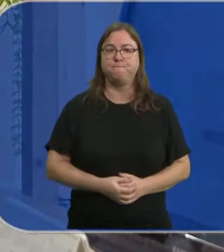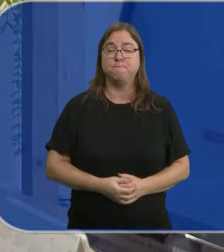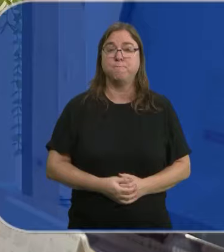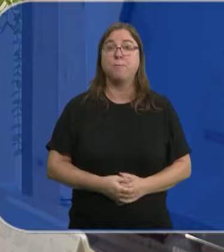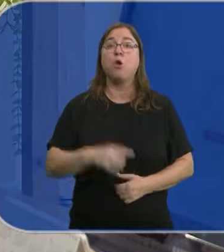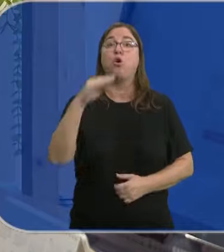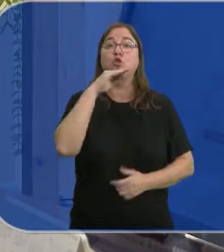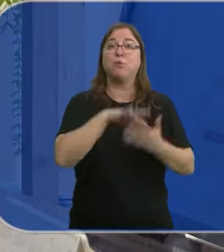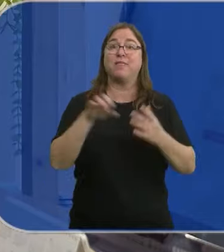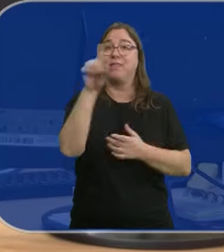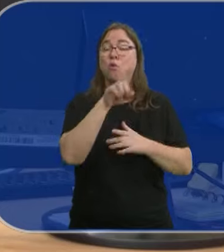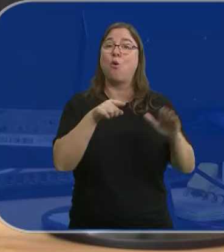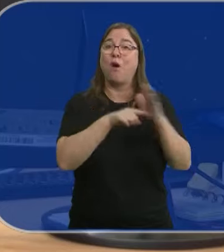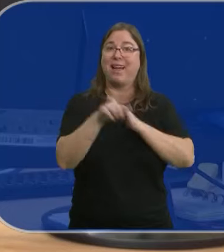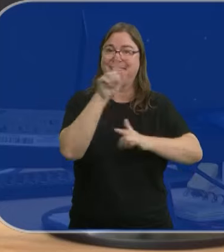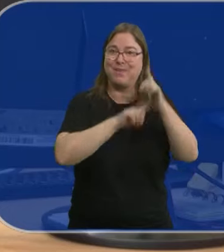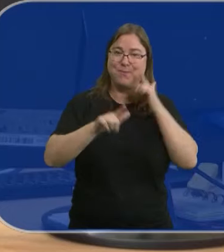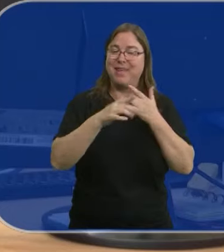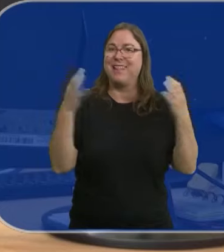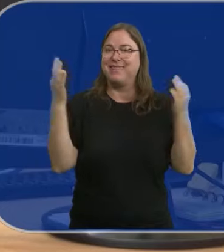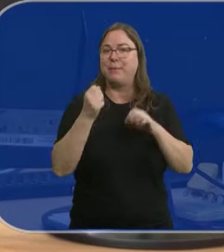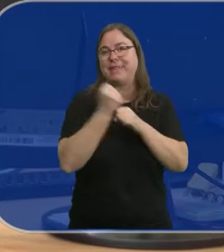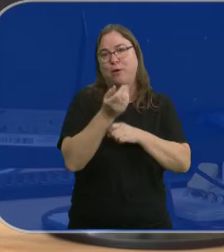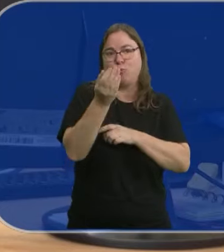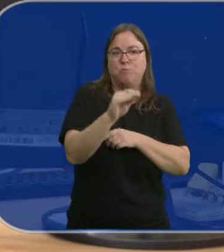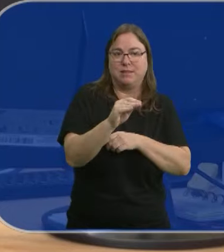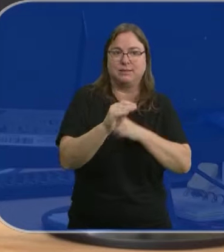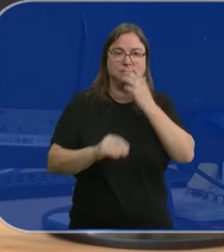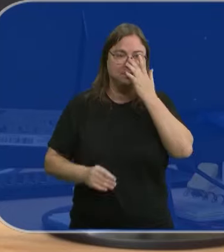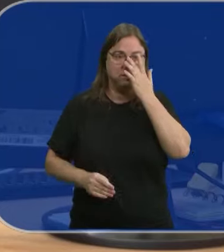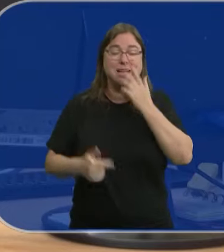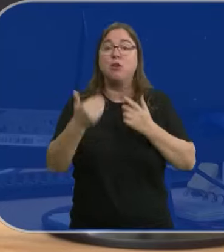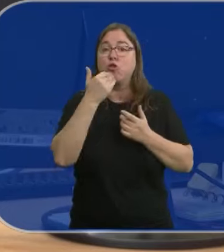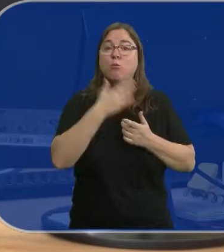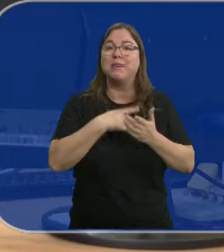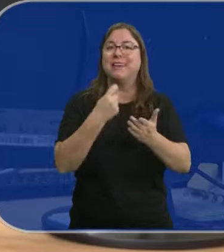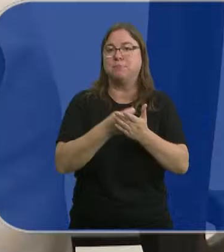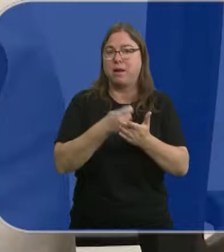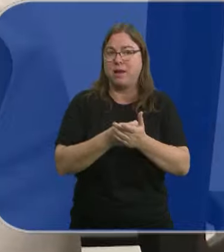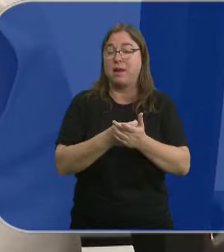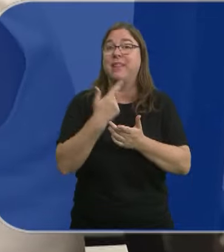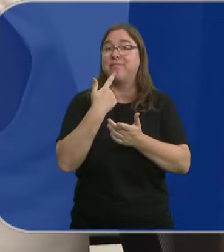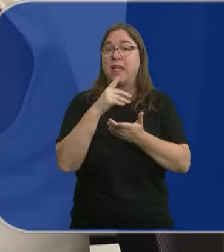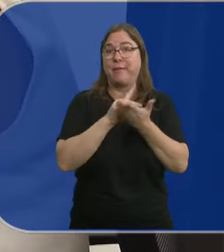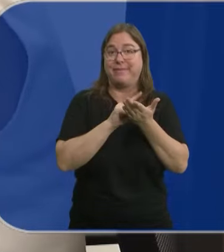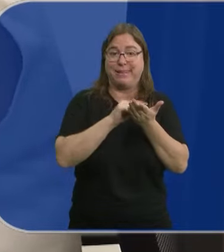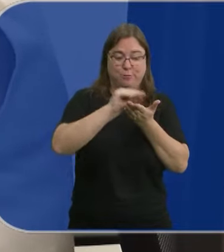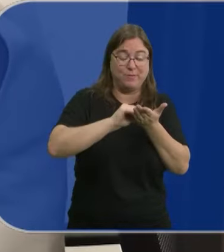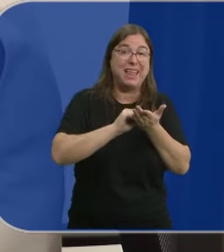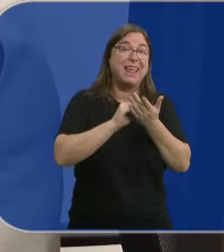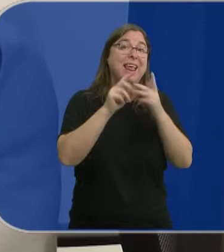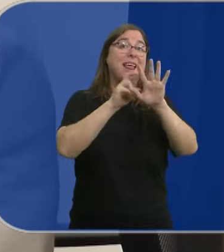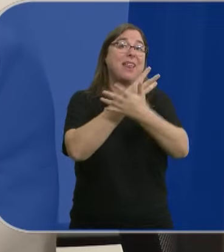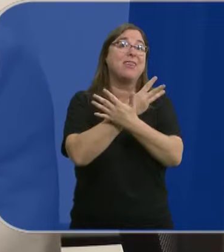A partir del 1 de octubre, las agencias de viajes tienen una tarea más. Es cómo vas a querer realizar los pagos. Deben recabar 18